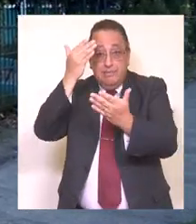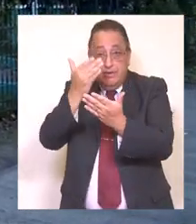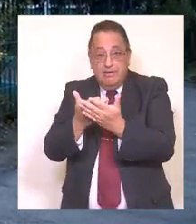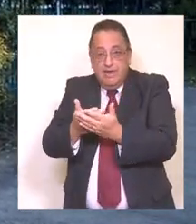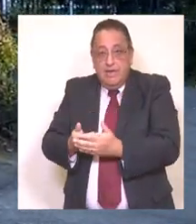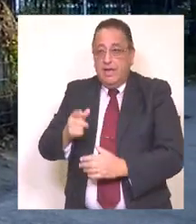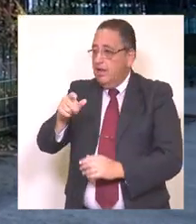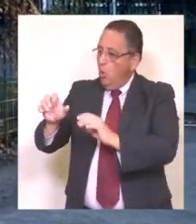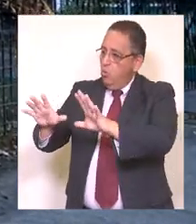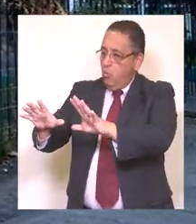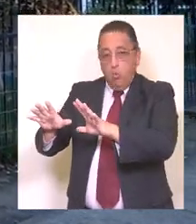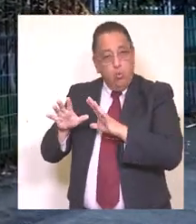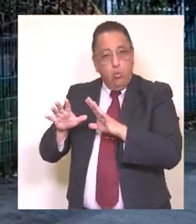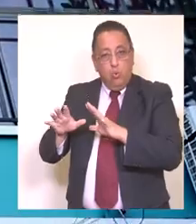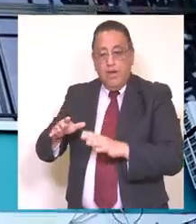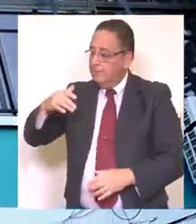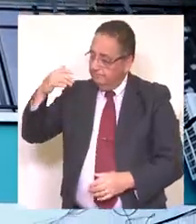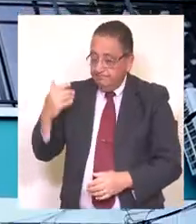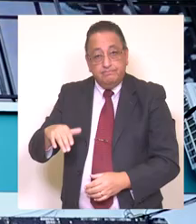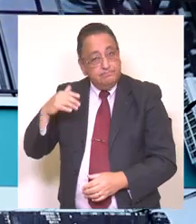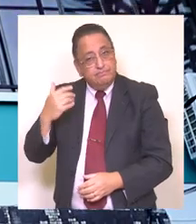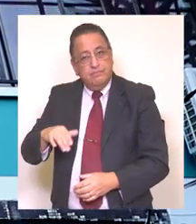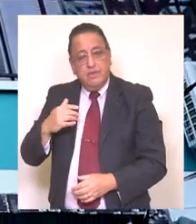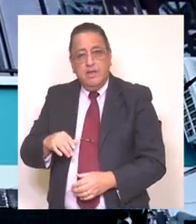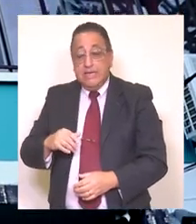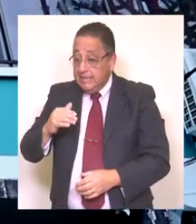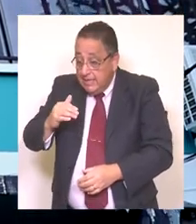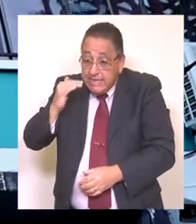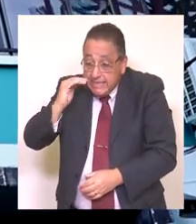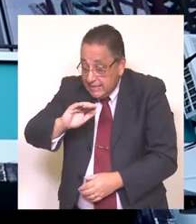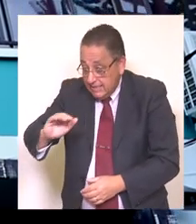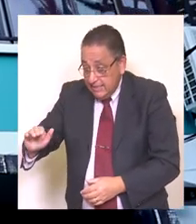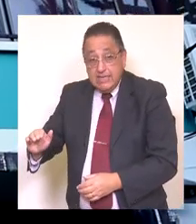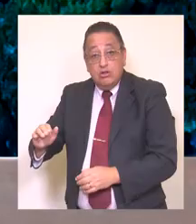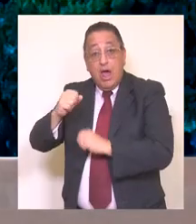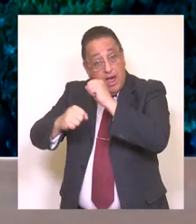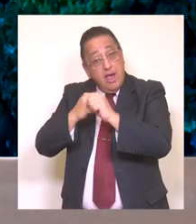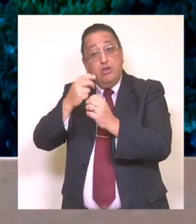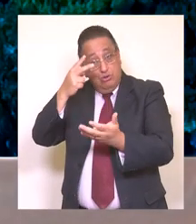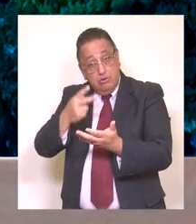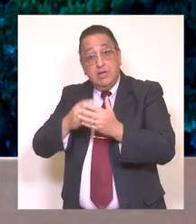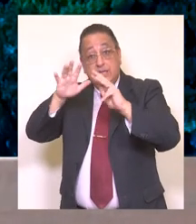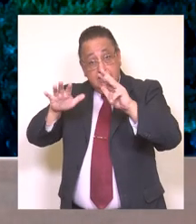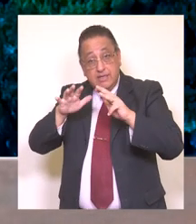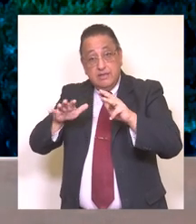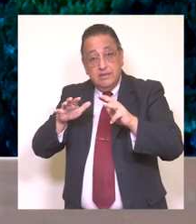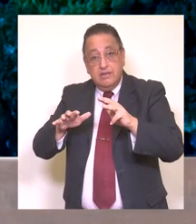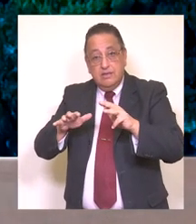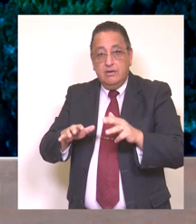séptima vez obtiene la excelencia académica. Nuestros alumnos durante el 2019